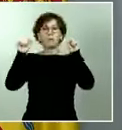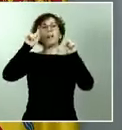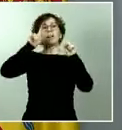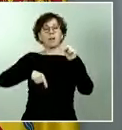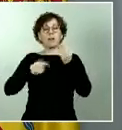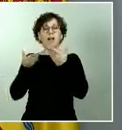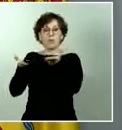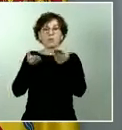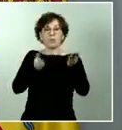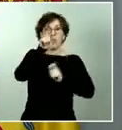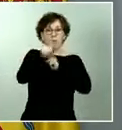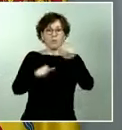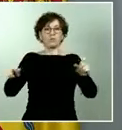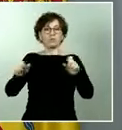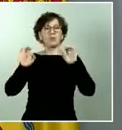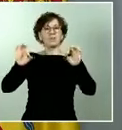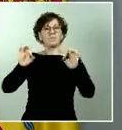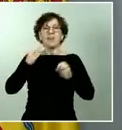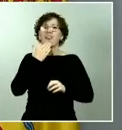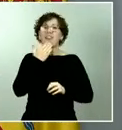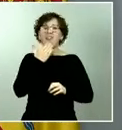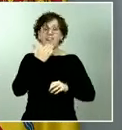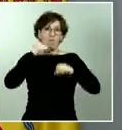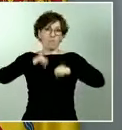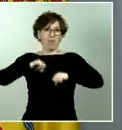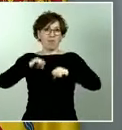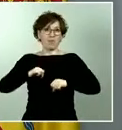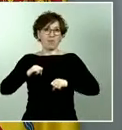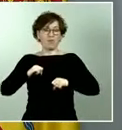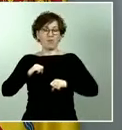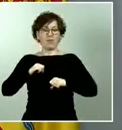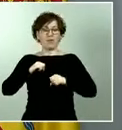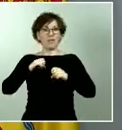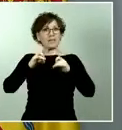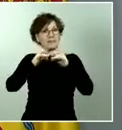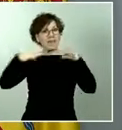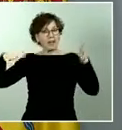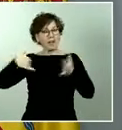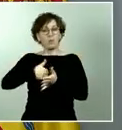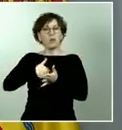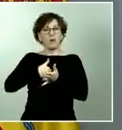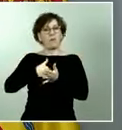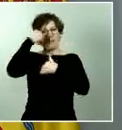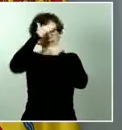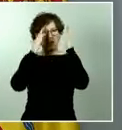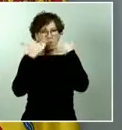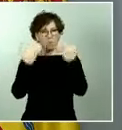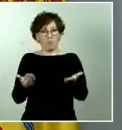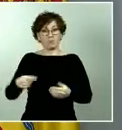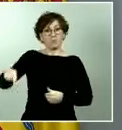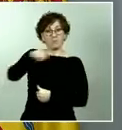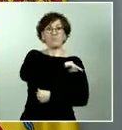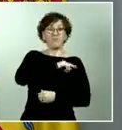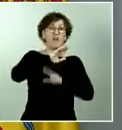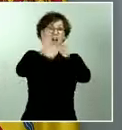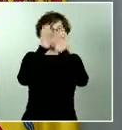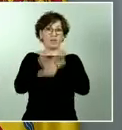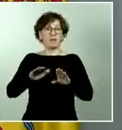mayor edad, de tercera edad. Esas personas que están sufriendo de una forma más importante